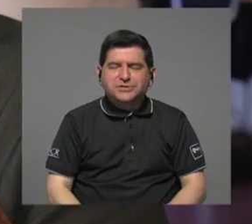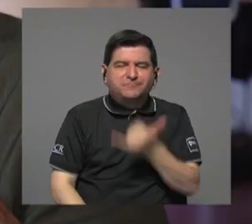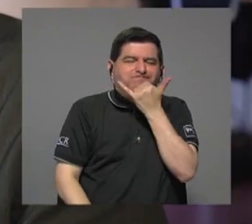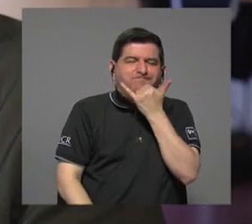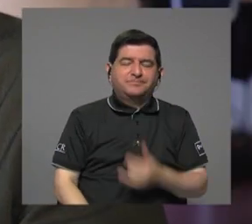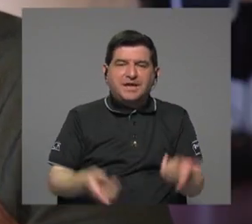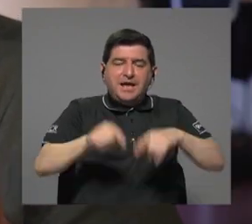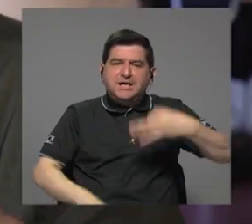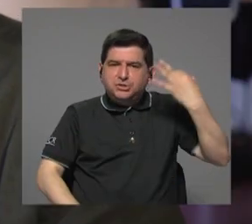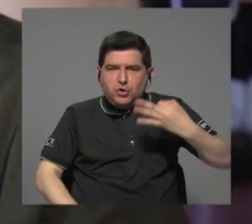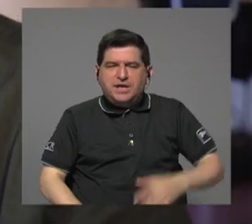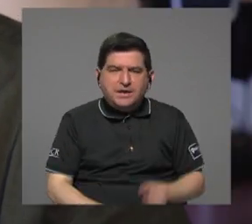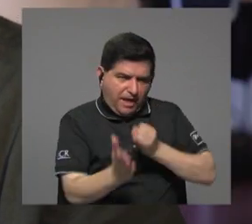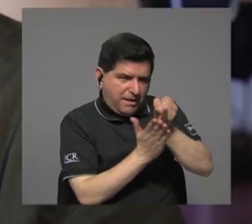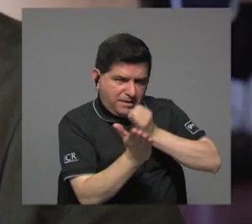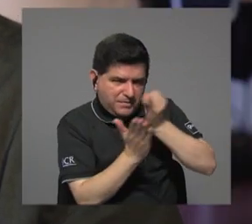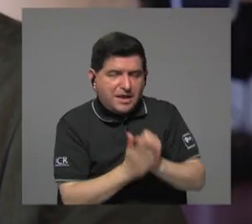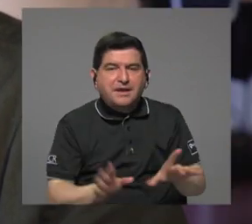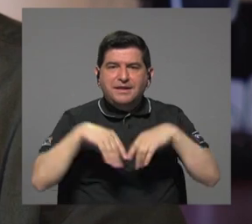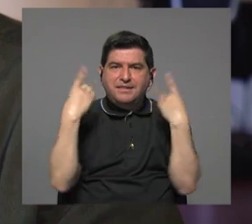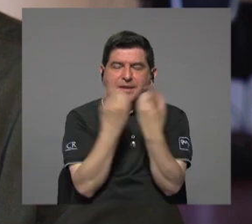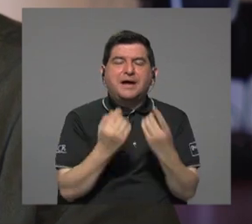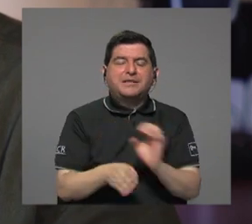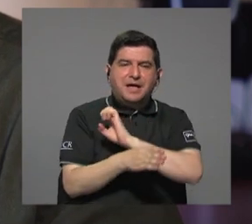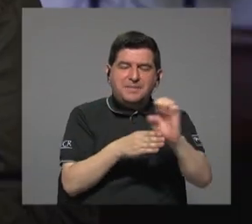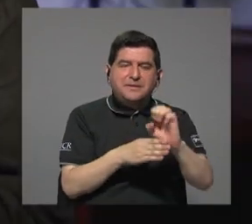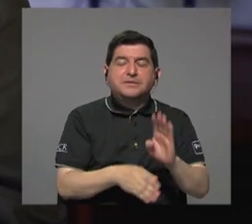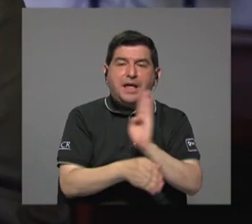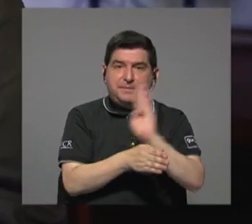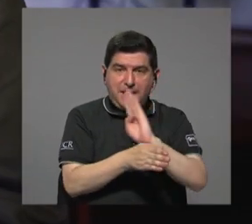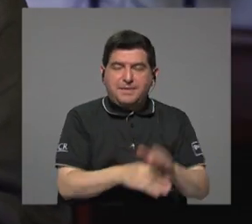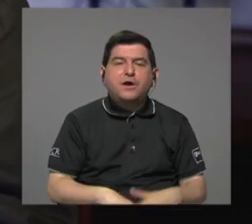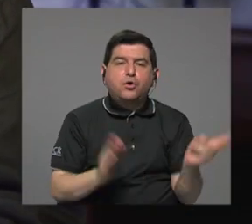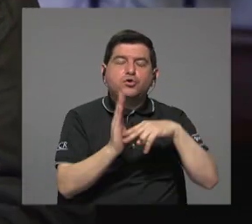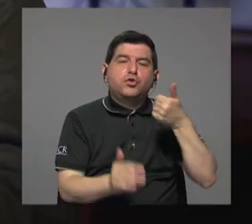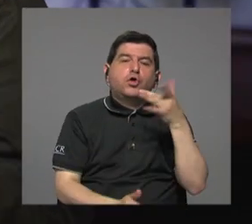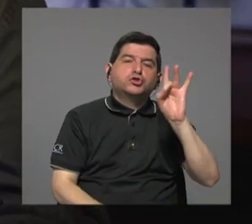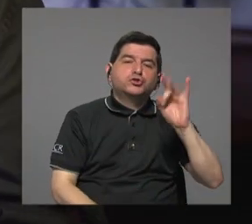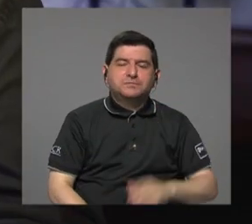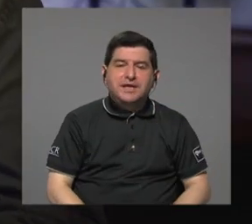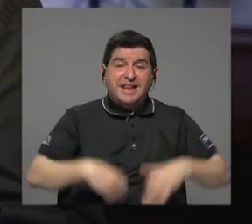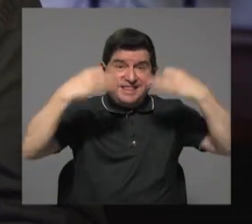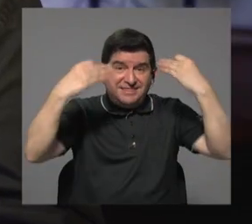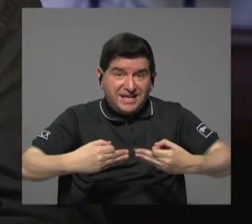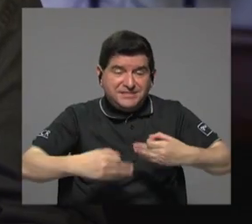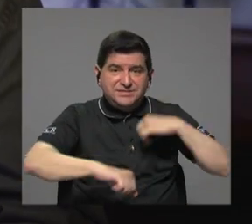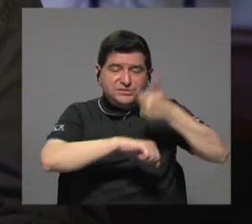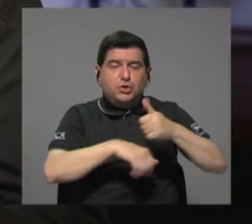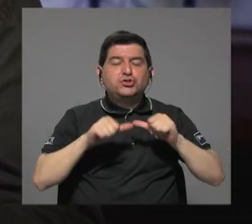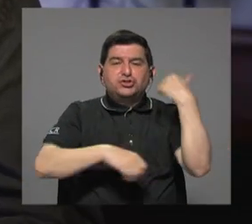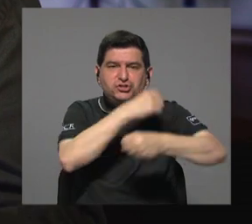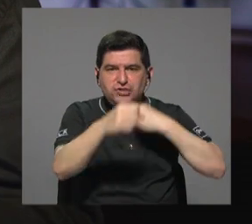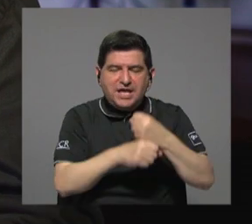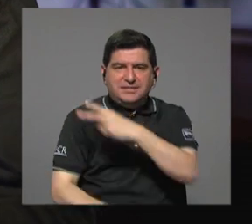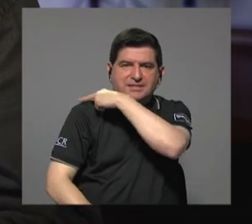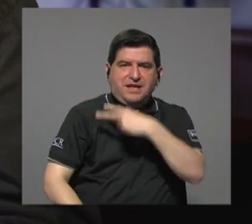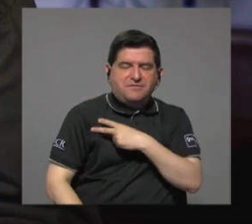caso original contra Chávez fue investigado por el Departamento de Ética del Banco en 2018 y la decisión fue dictada el año siguiente por